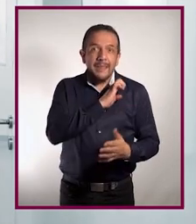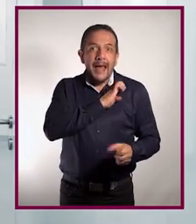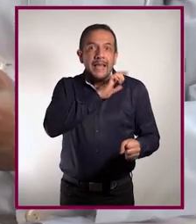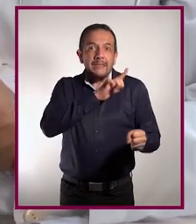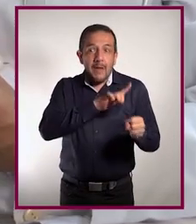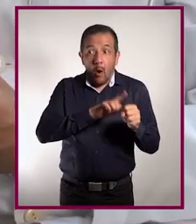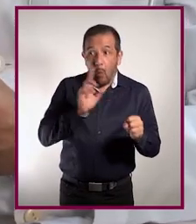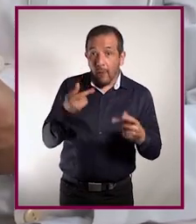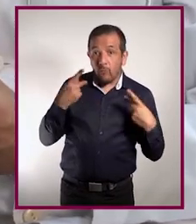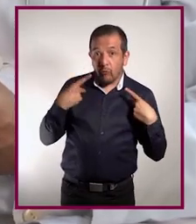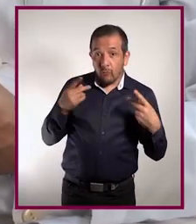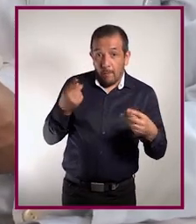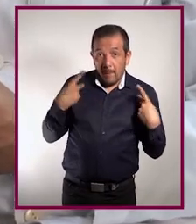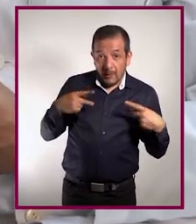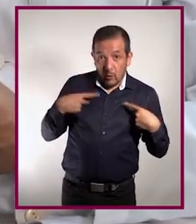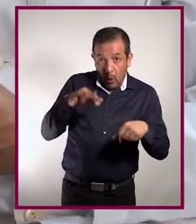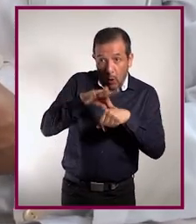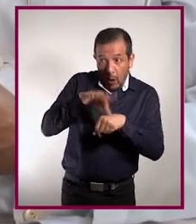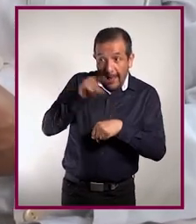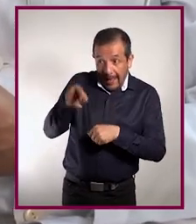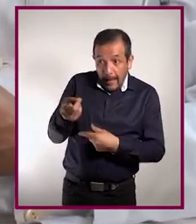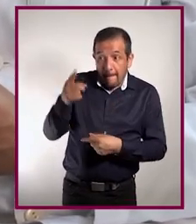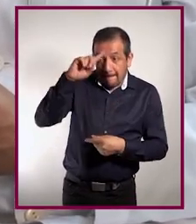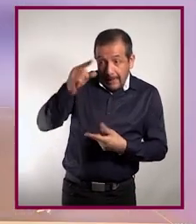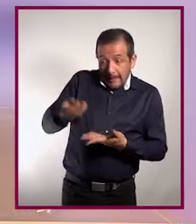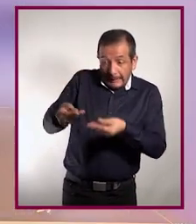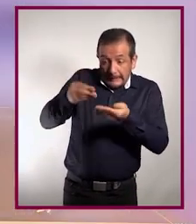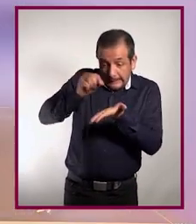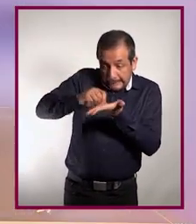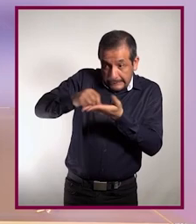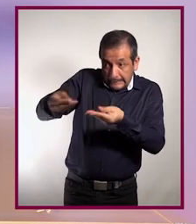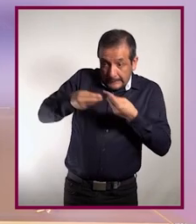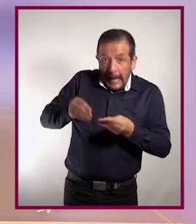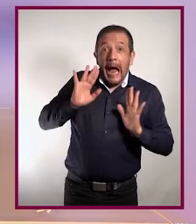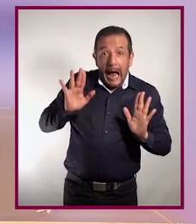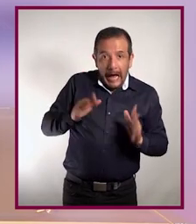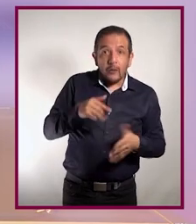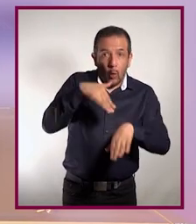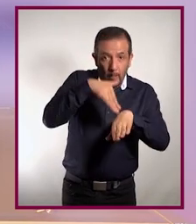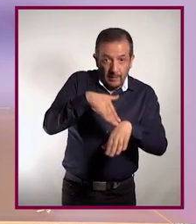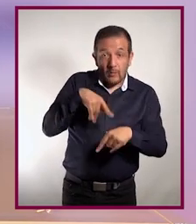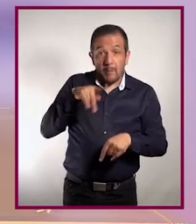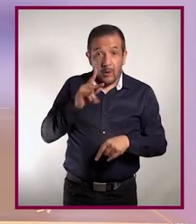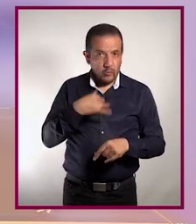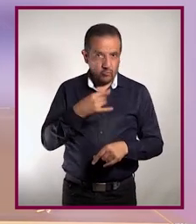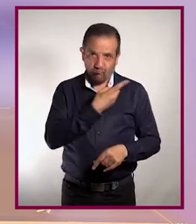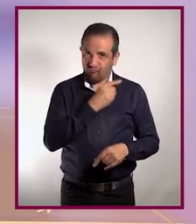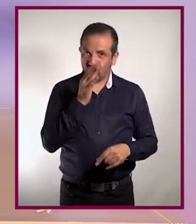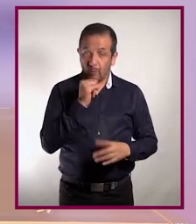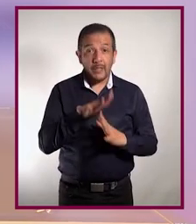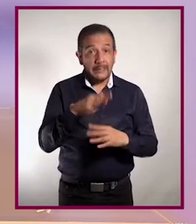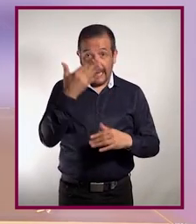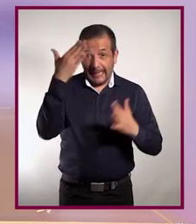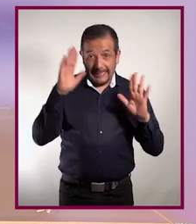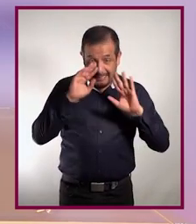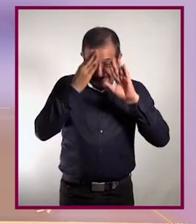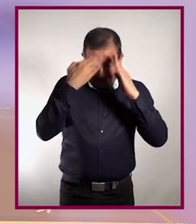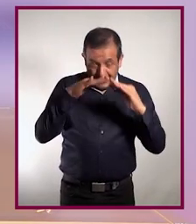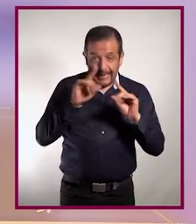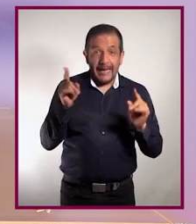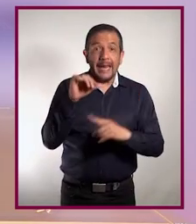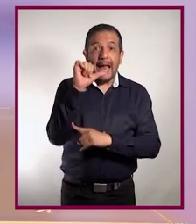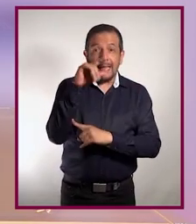casos en los que un profesional considera que es indispensable. Ahora me queda más claro que el antibiótico sólo puede